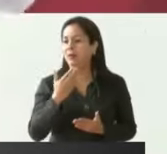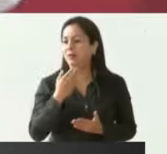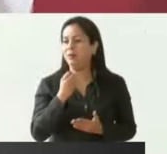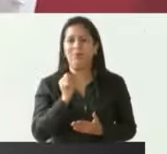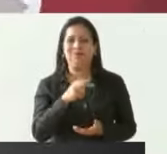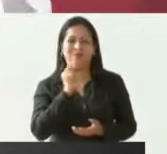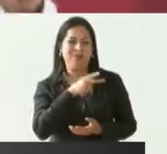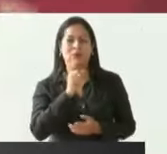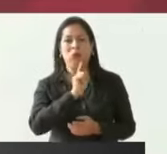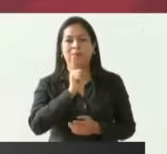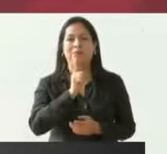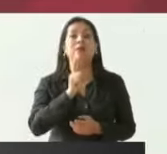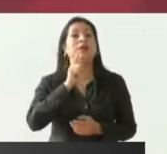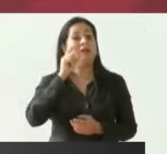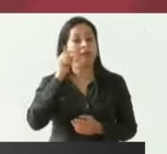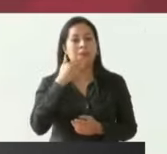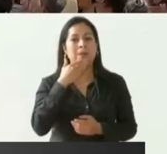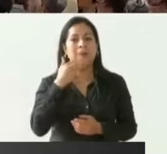de nuestro pueblo